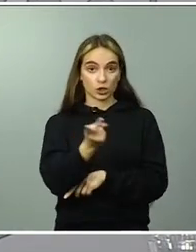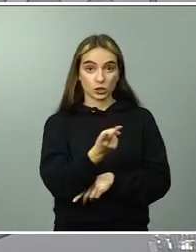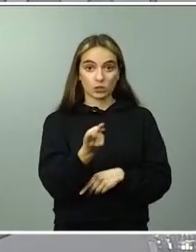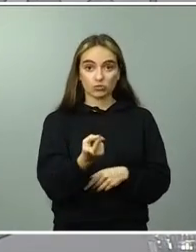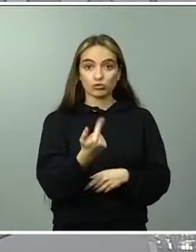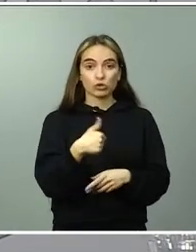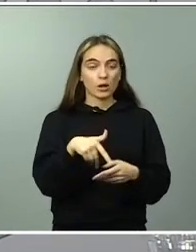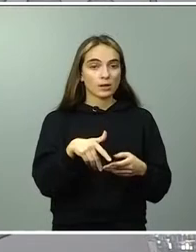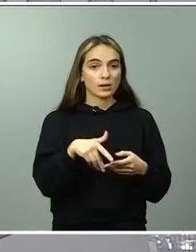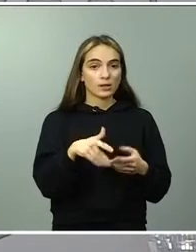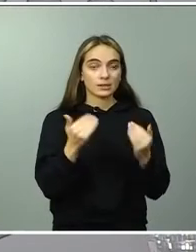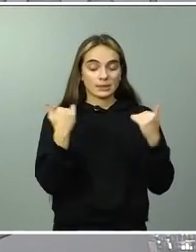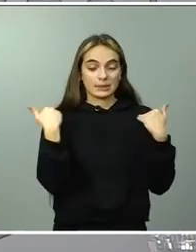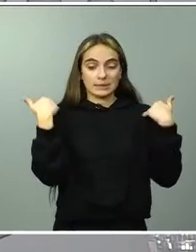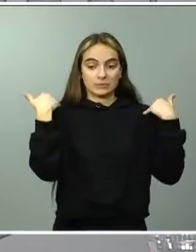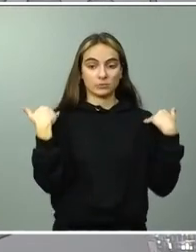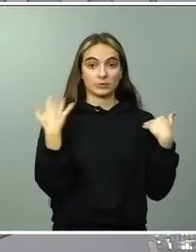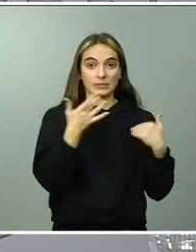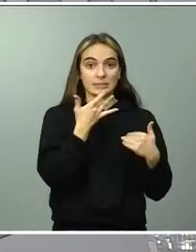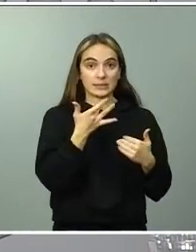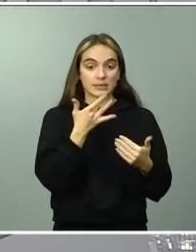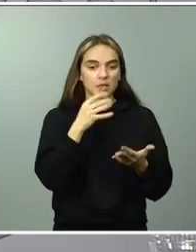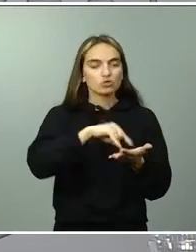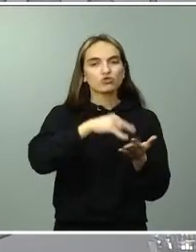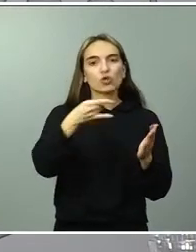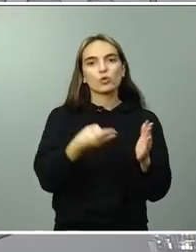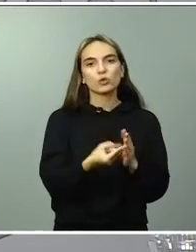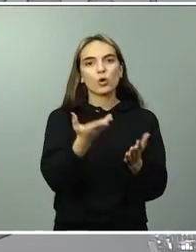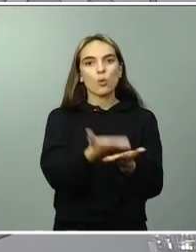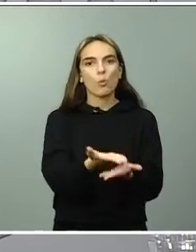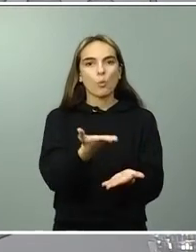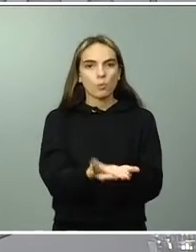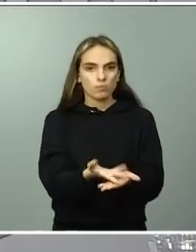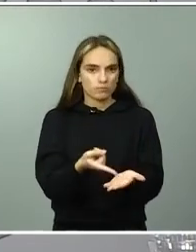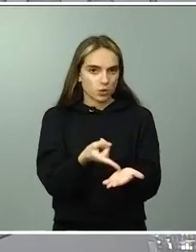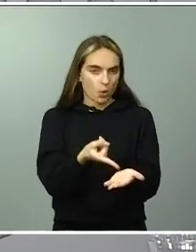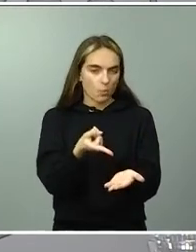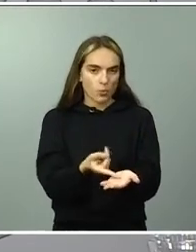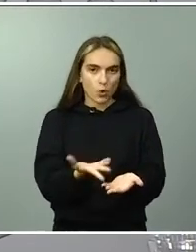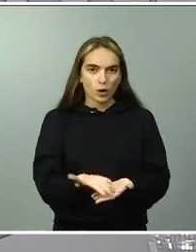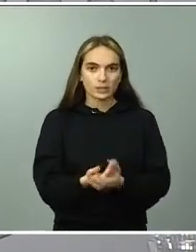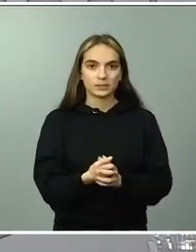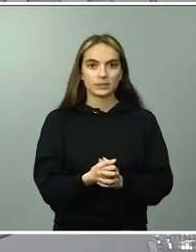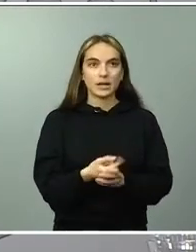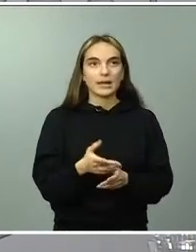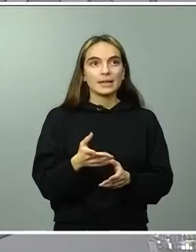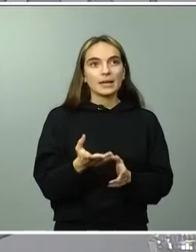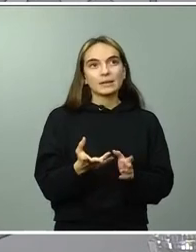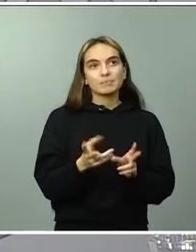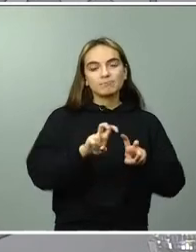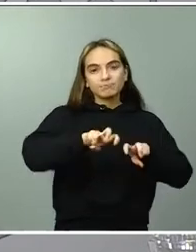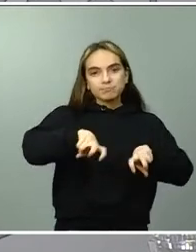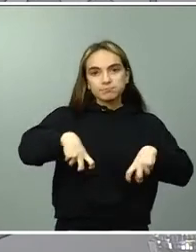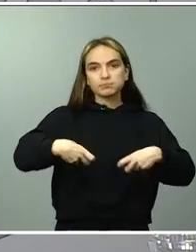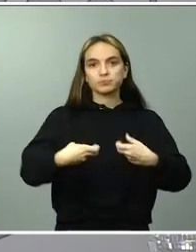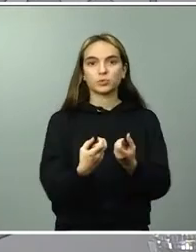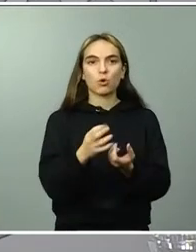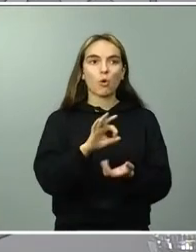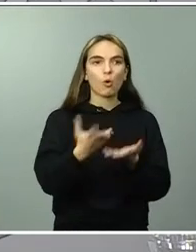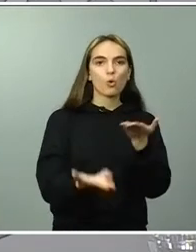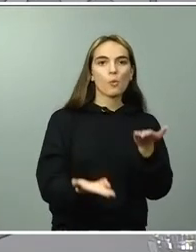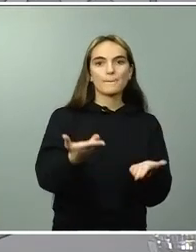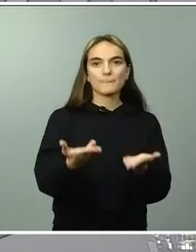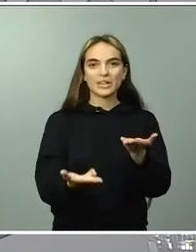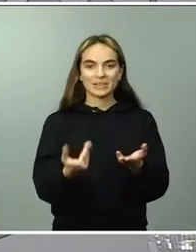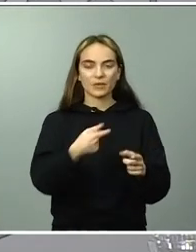cuando hay un problema y se propone una solución en forma de proposición de ley y la anterior en forma de compensación en este caso a las comunidades autónomas